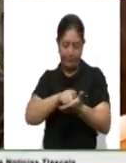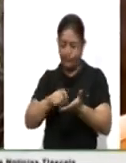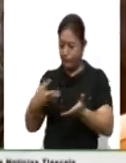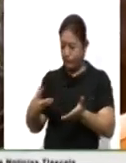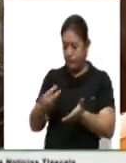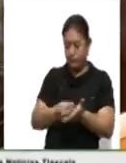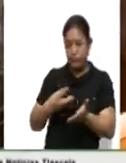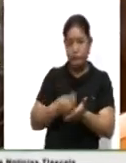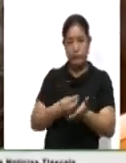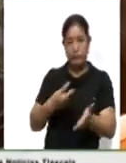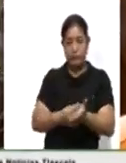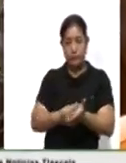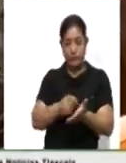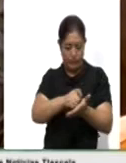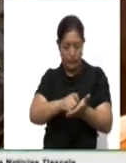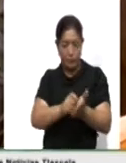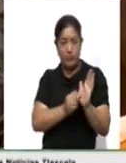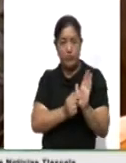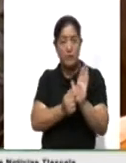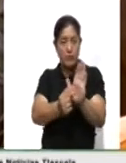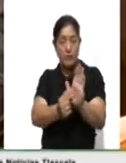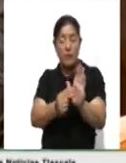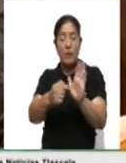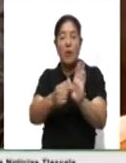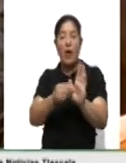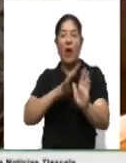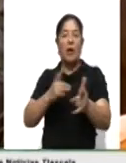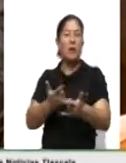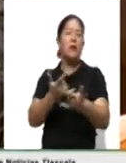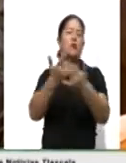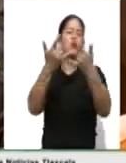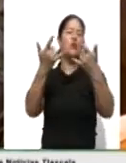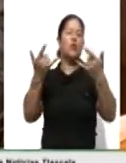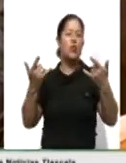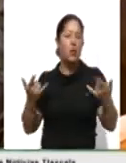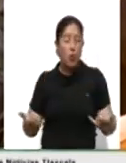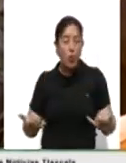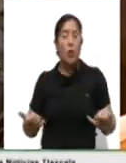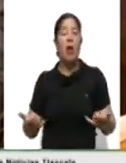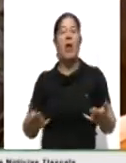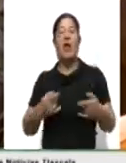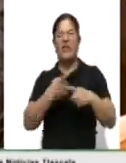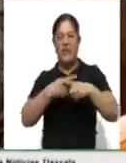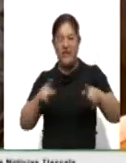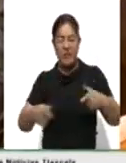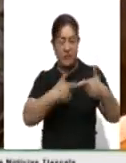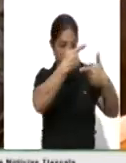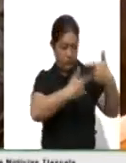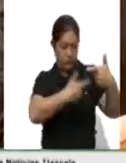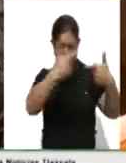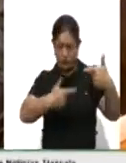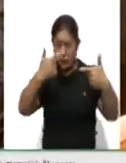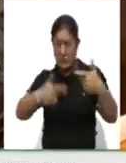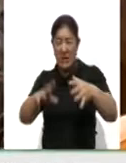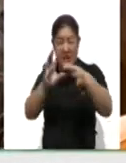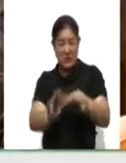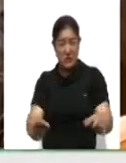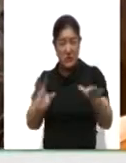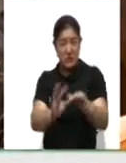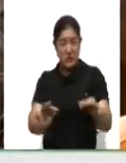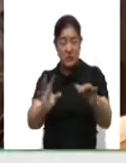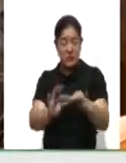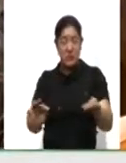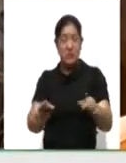más que microhistoria. Varios capítulos exponen los nexos que